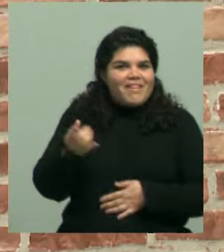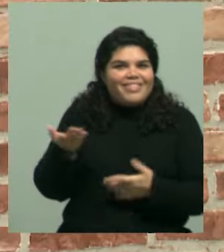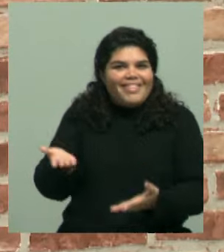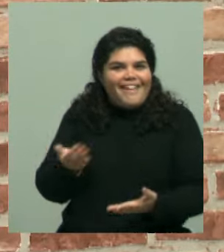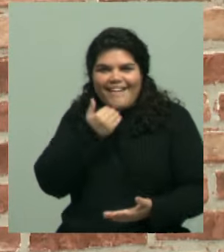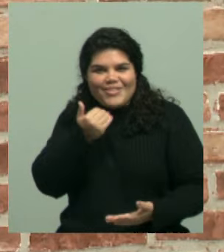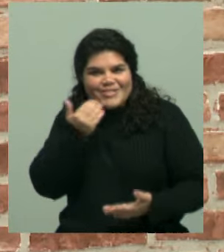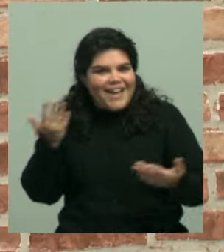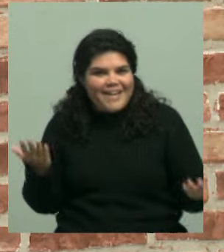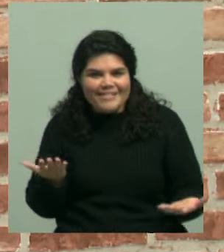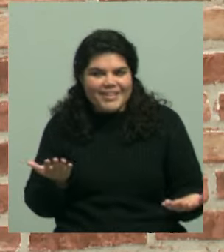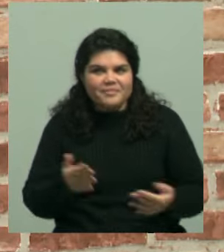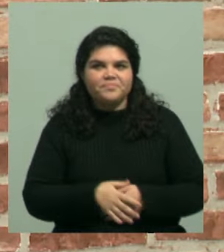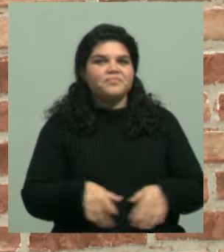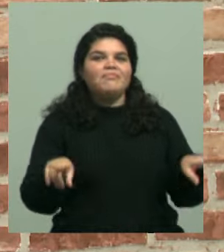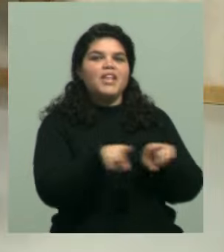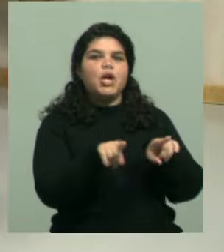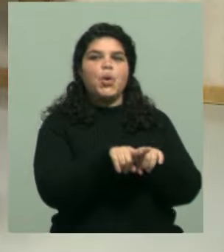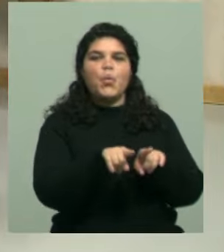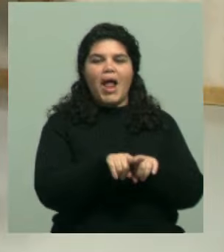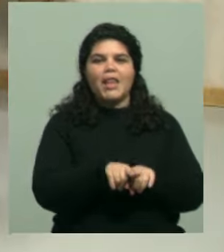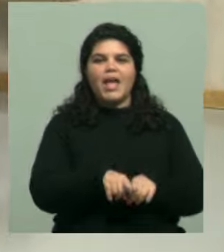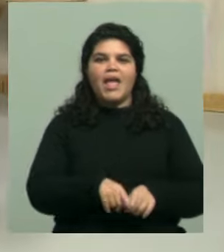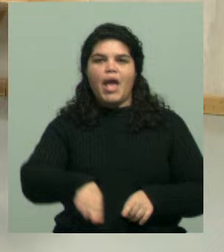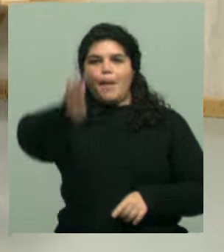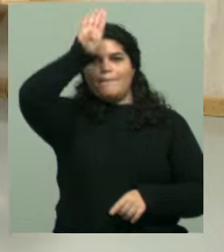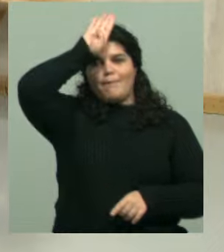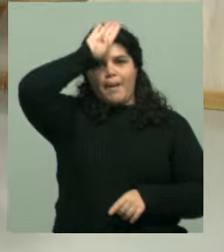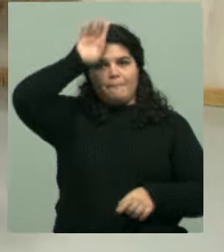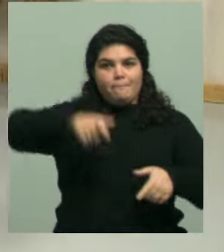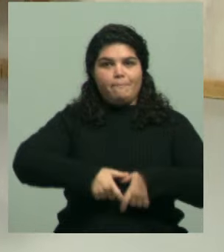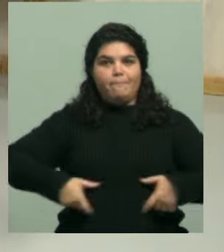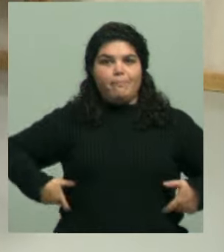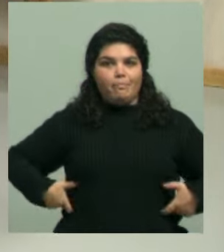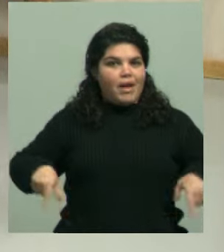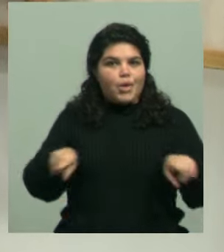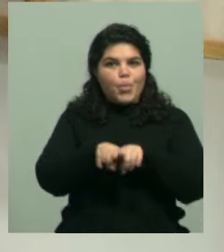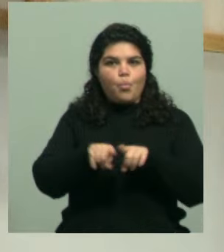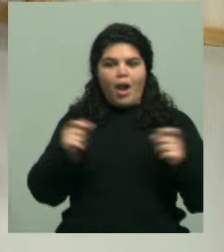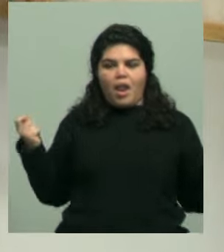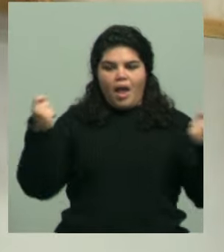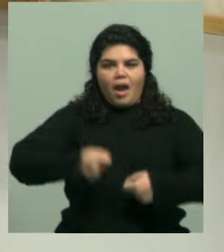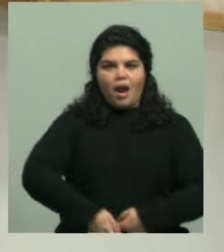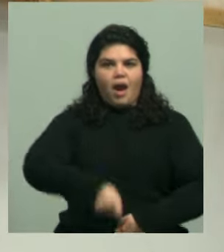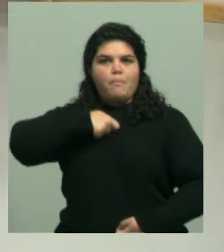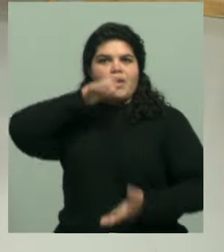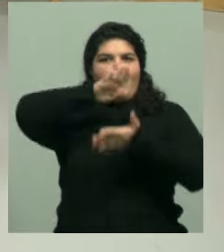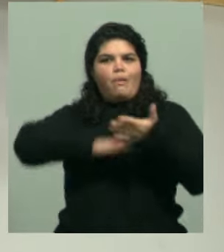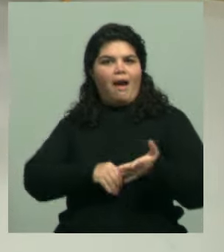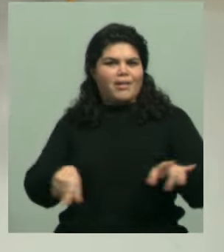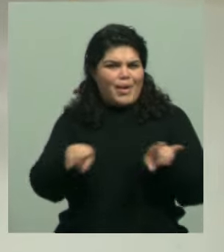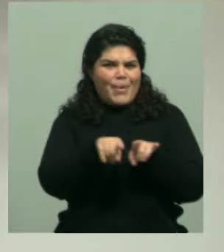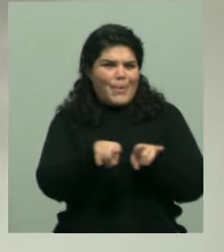su momento la del Papa con ese campeón blanco que todo el mundo quería el campeón del Papa. Donald Trump siendo llevado por un par de policías arrestado también.